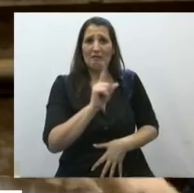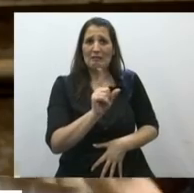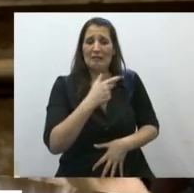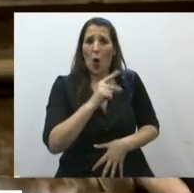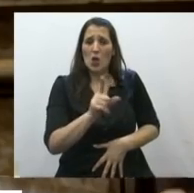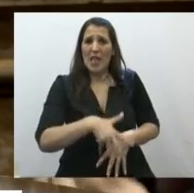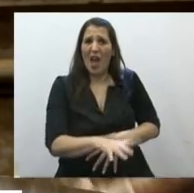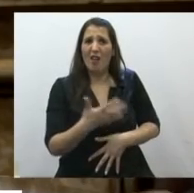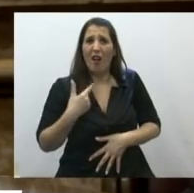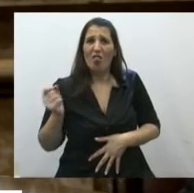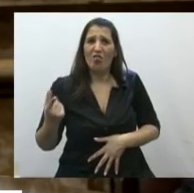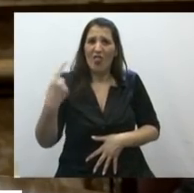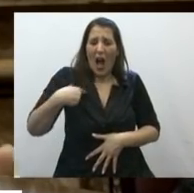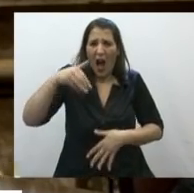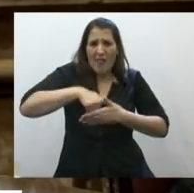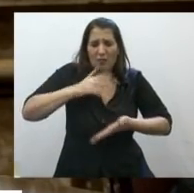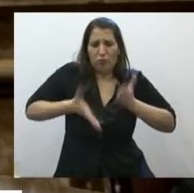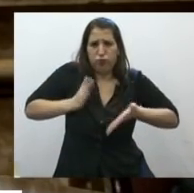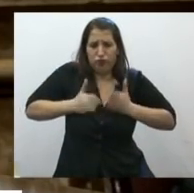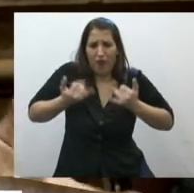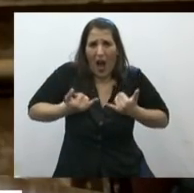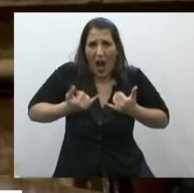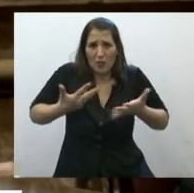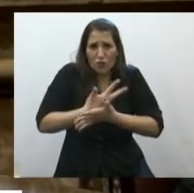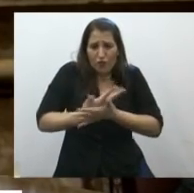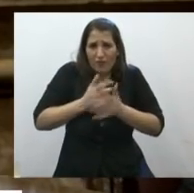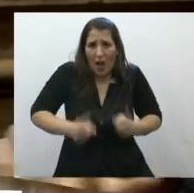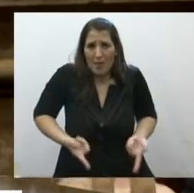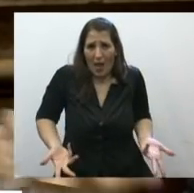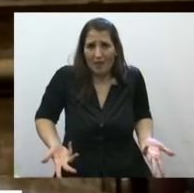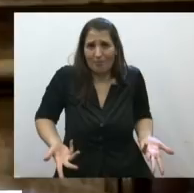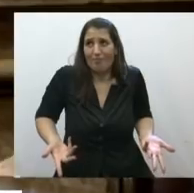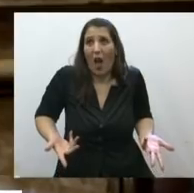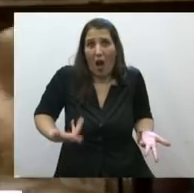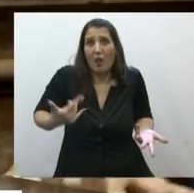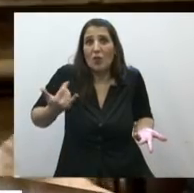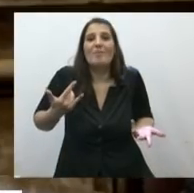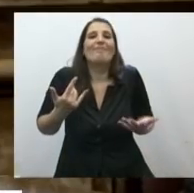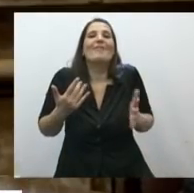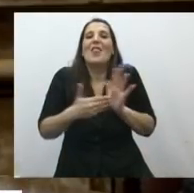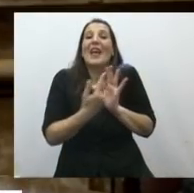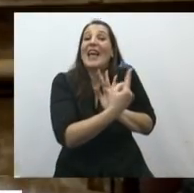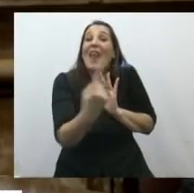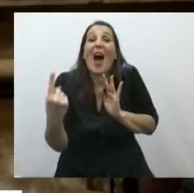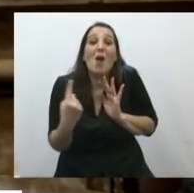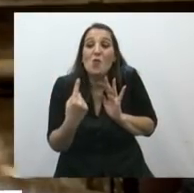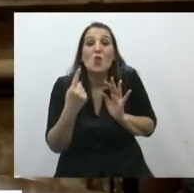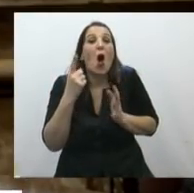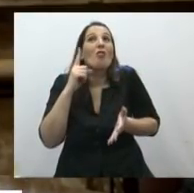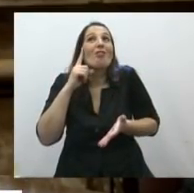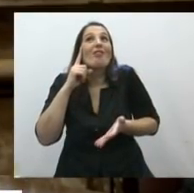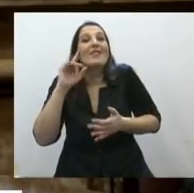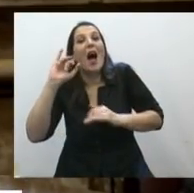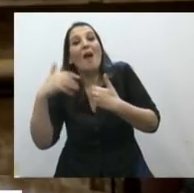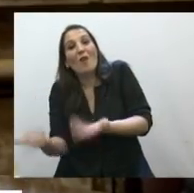de tortura según la legislación internacional, o sea, digo, cada uno echa mano a la parte de lo que pudimos